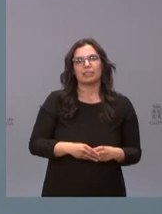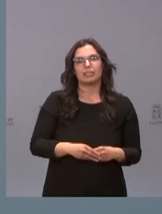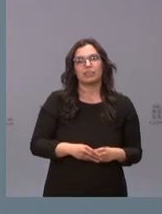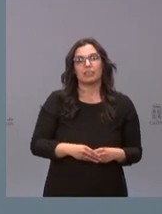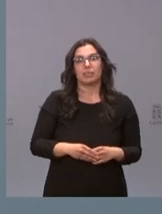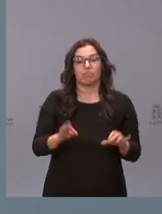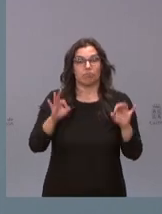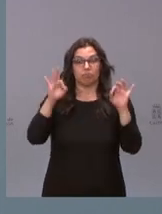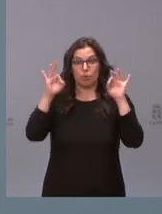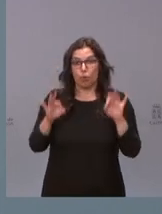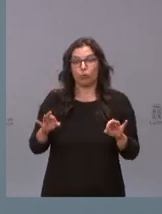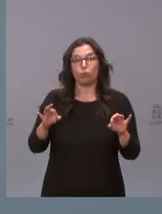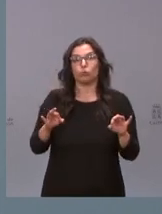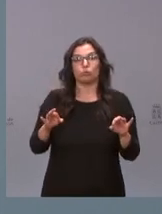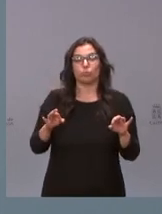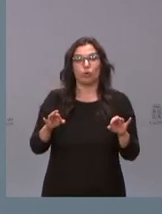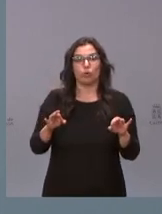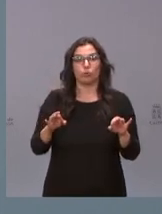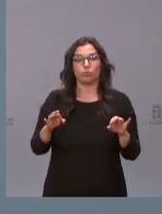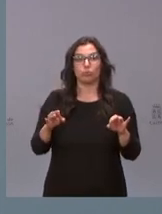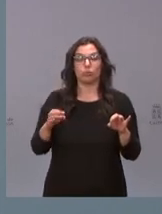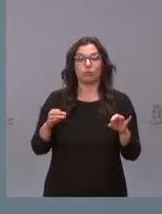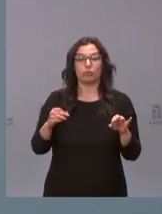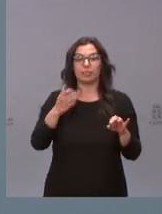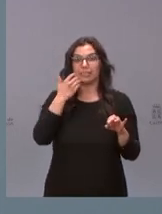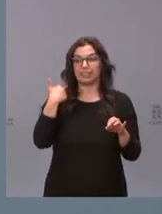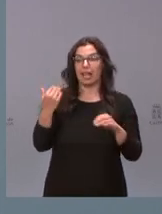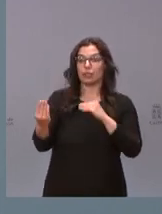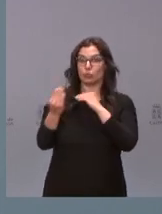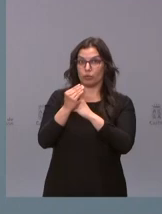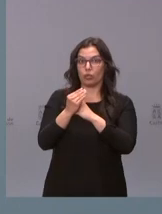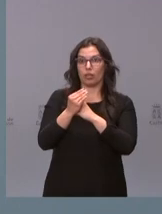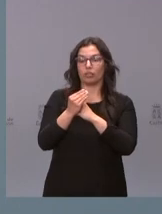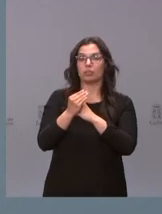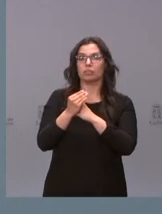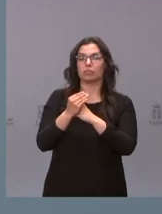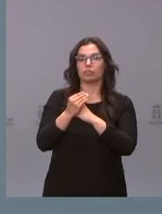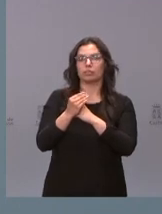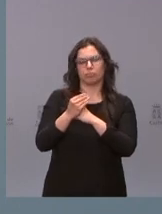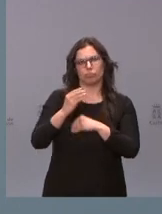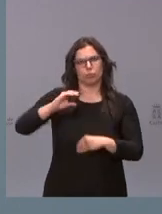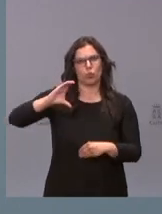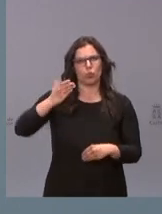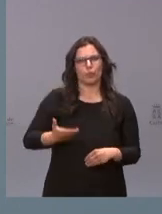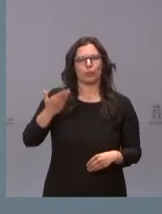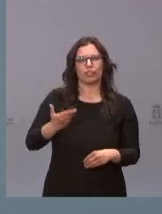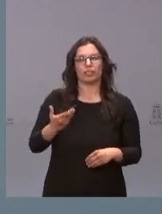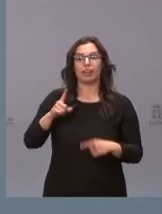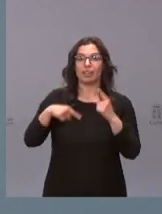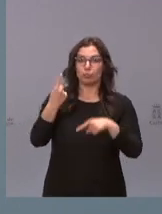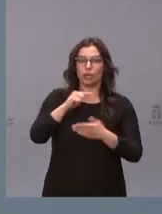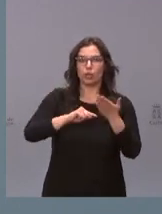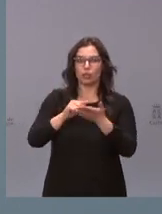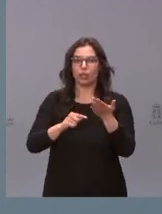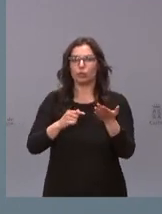ya somos, tenemos esta subvención tan generosa de la Junta, vamos a ampliar a cuatro